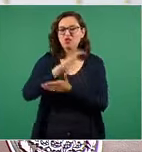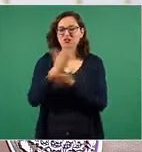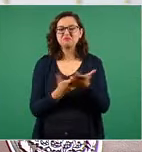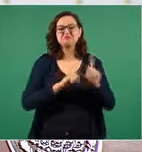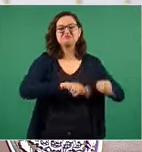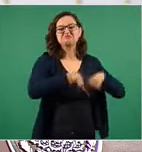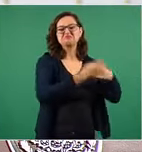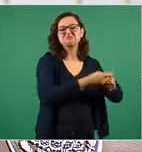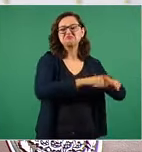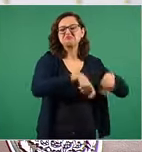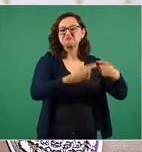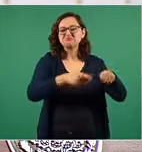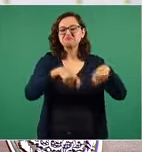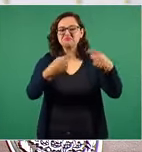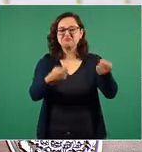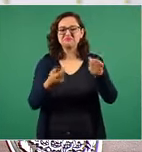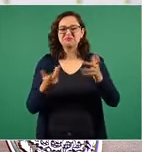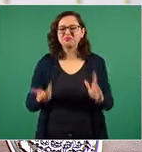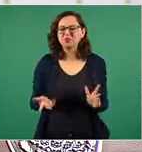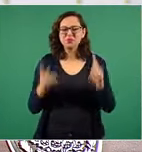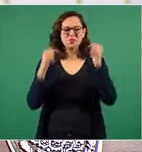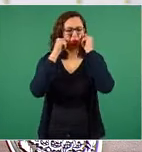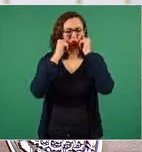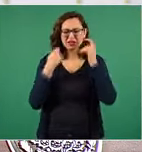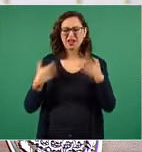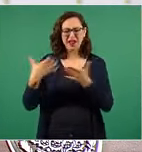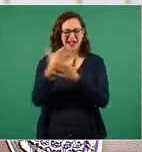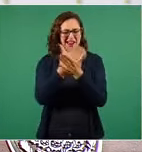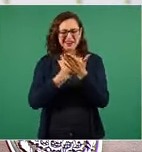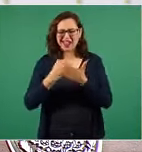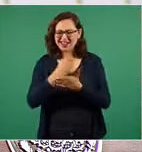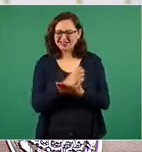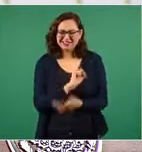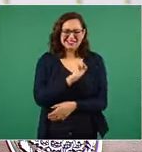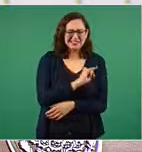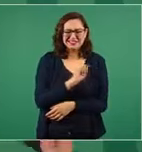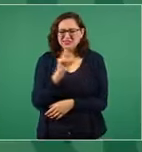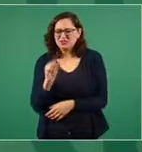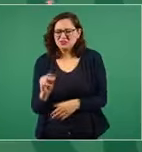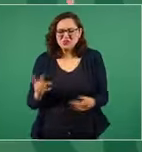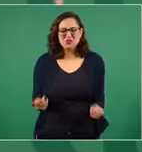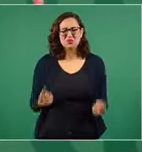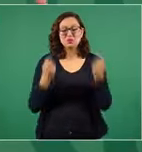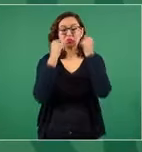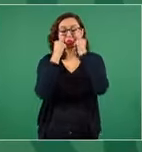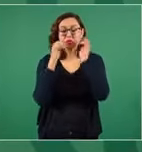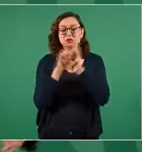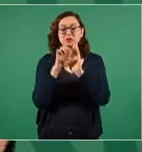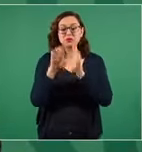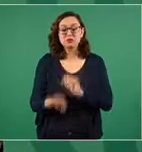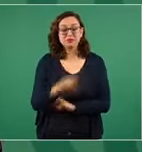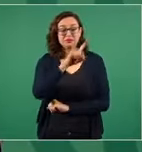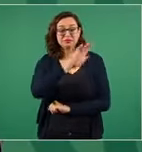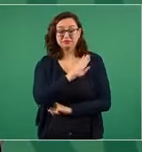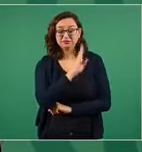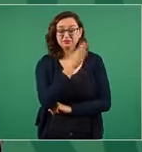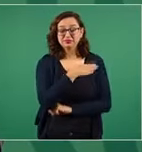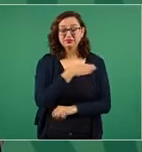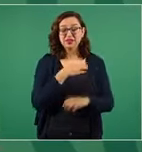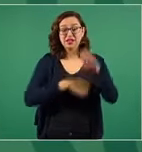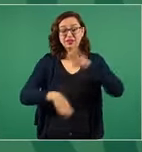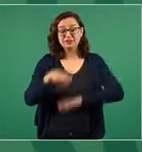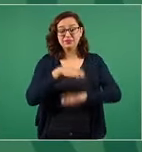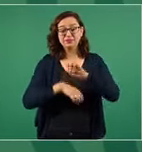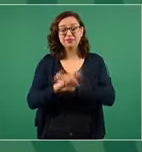o se perdiera le entregaron por ejemplo a Repsol de España en la